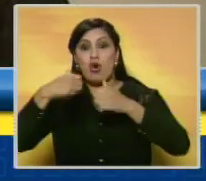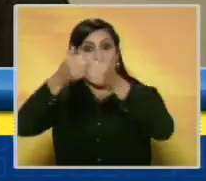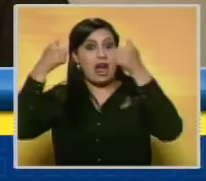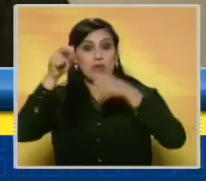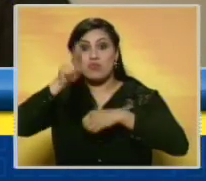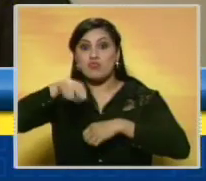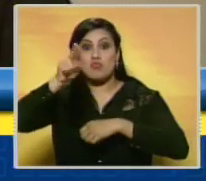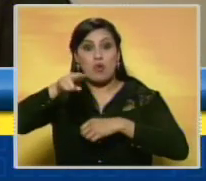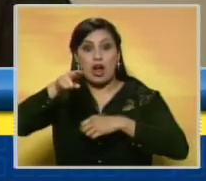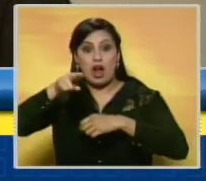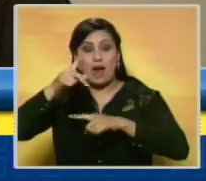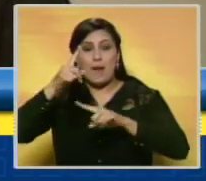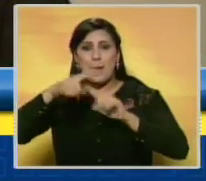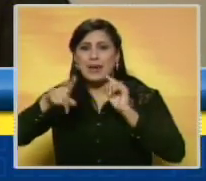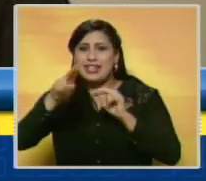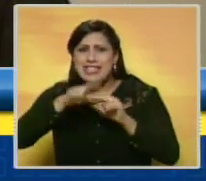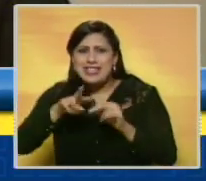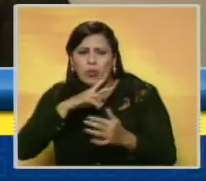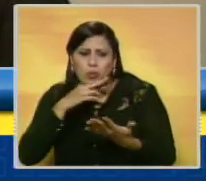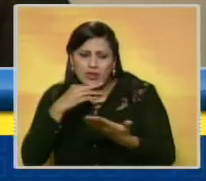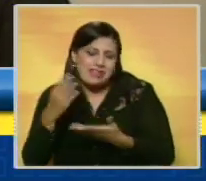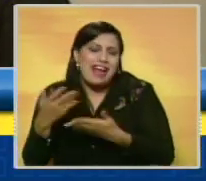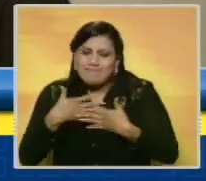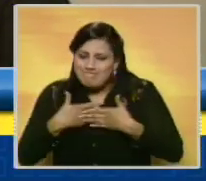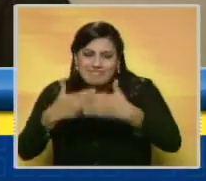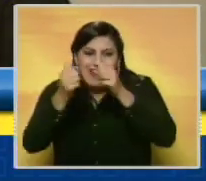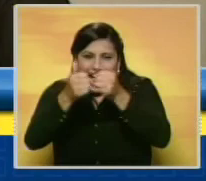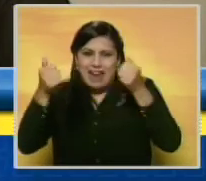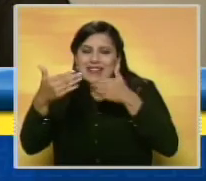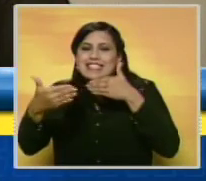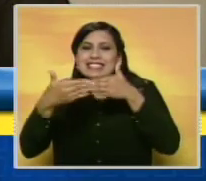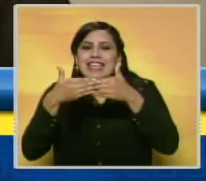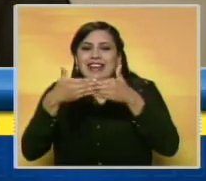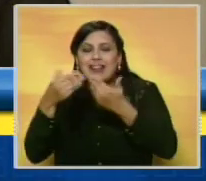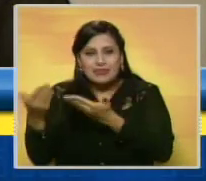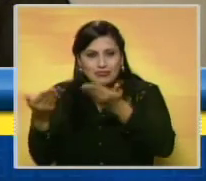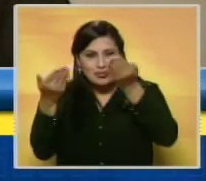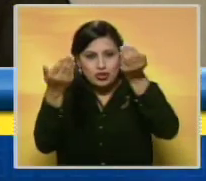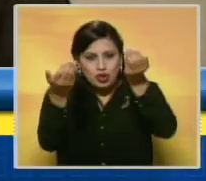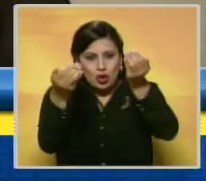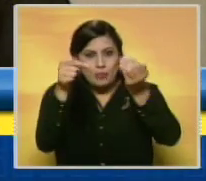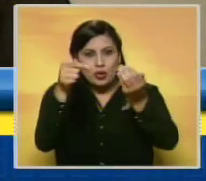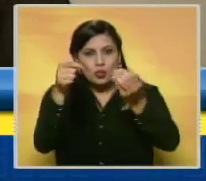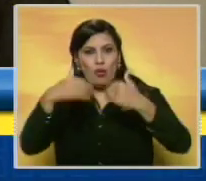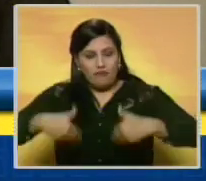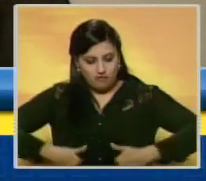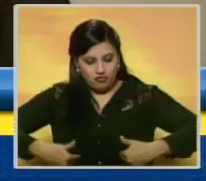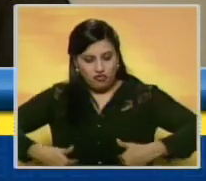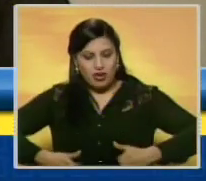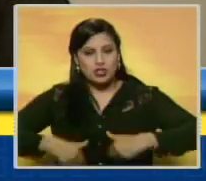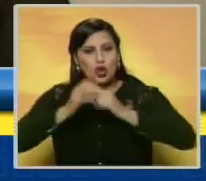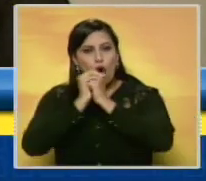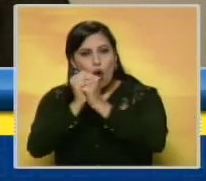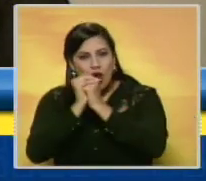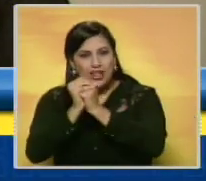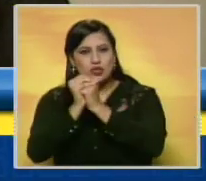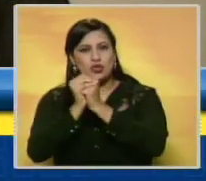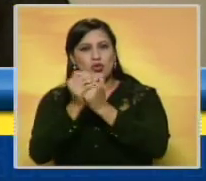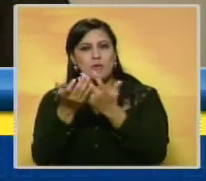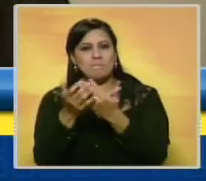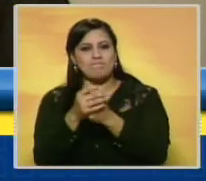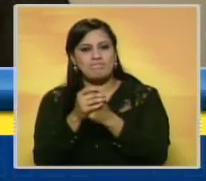hace comúnmente. Fue un gesto como de solidaridad, de decirle a ella, tu esfuerzo, tu oración, tu